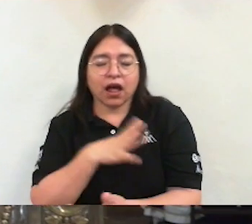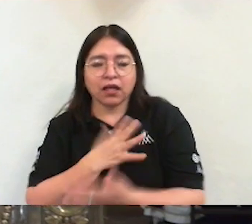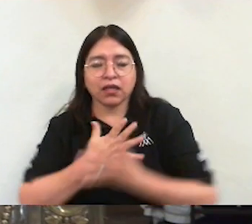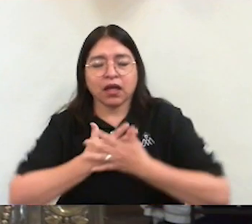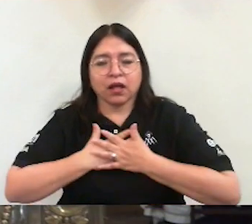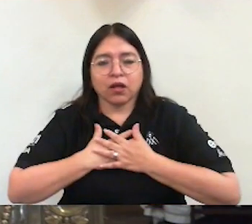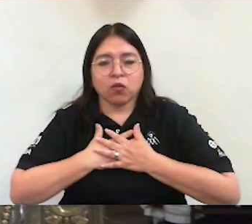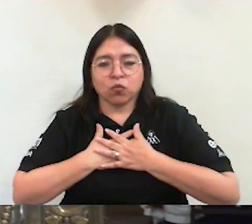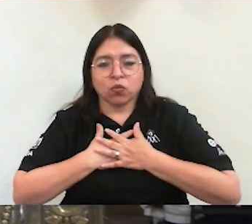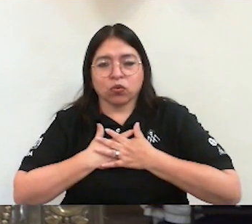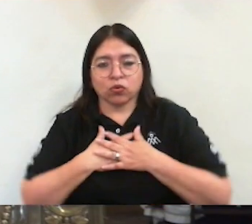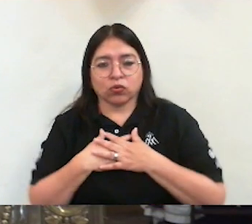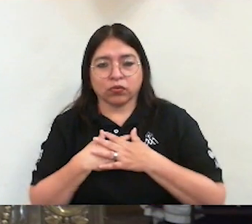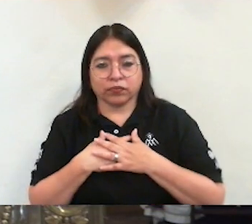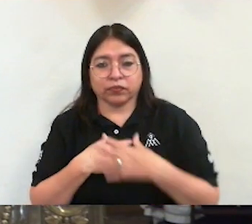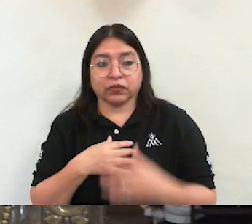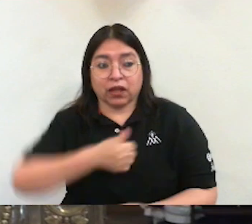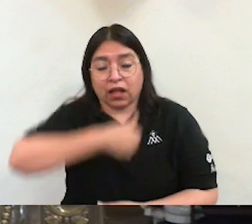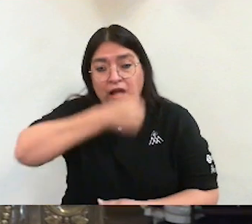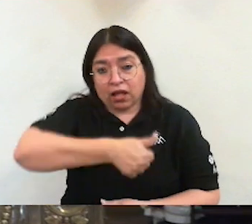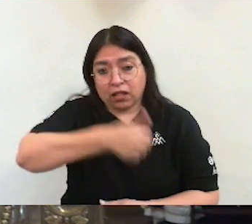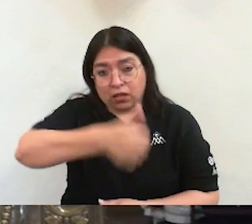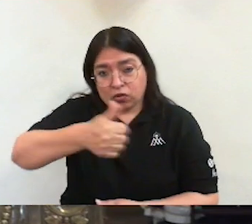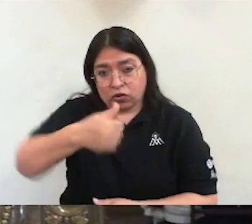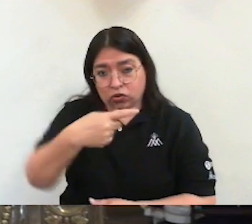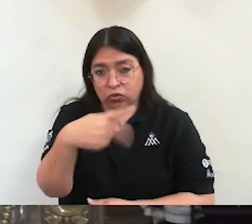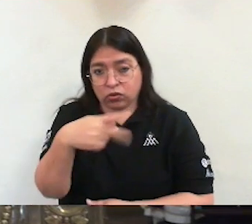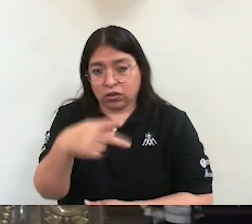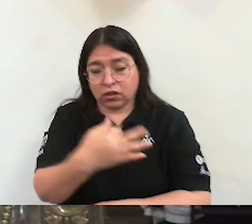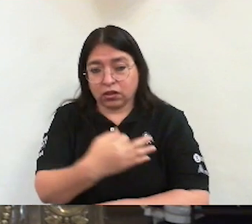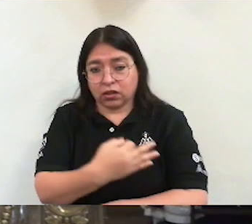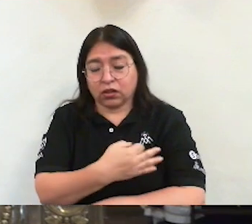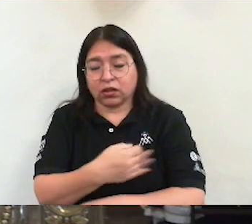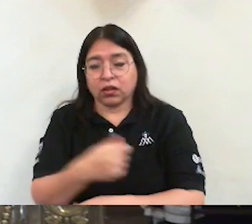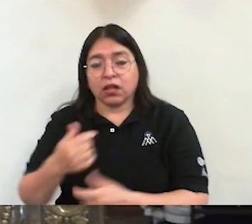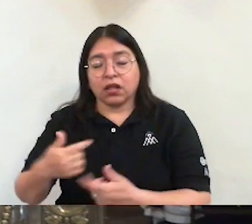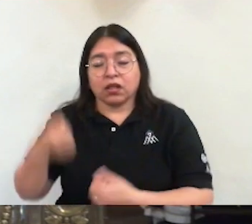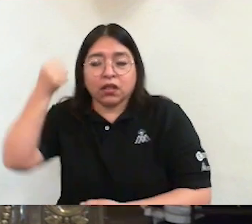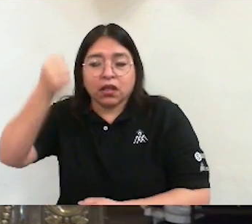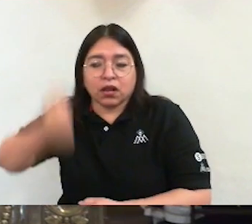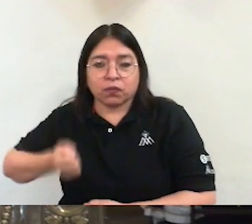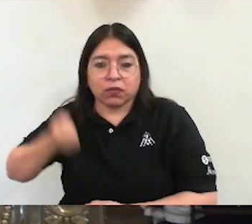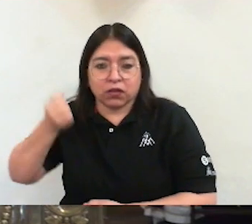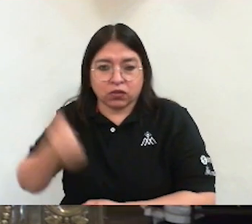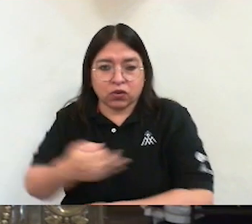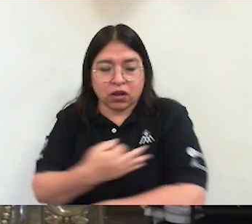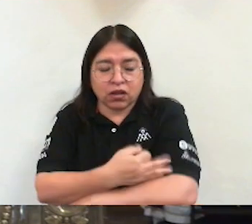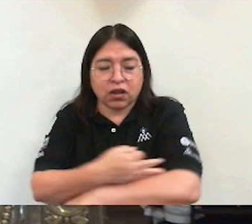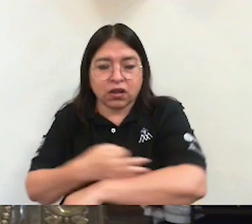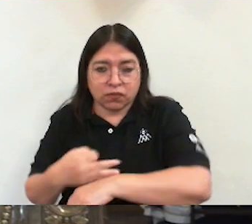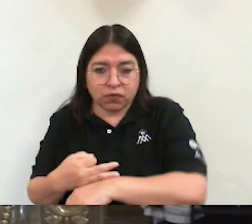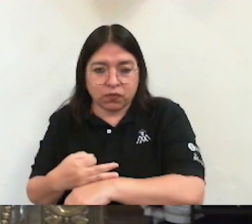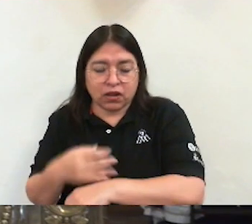Cada miembro de la pastoral familiar escuche la palabra de Dios.